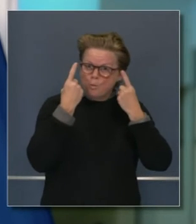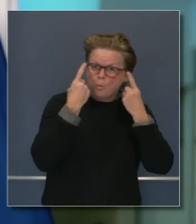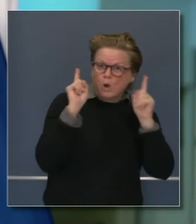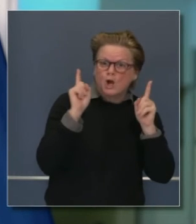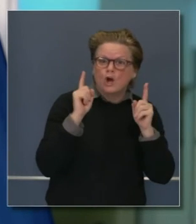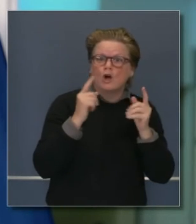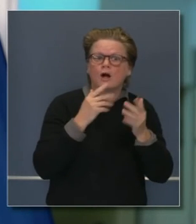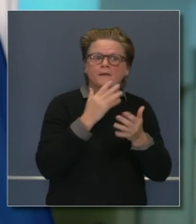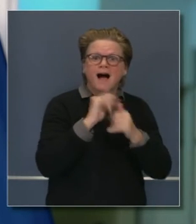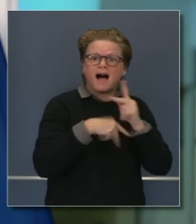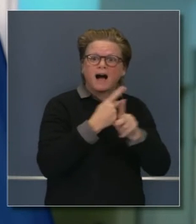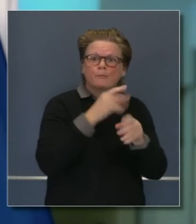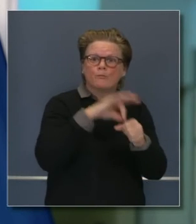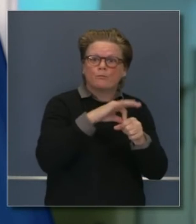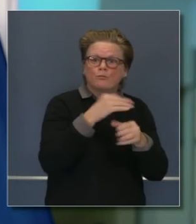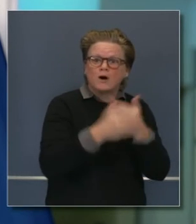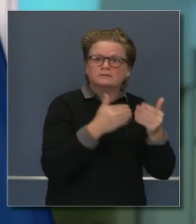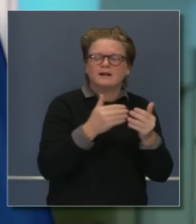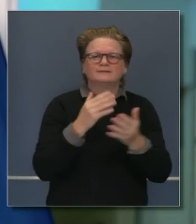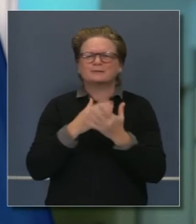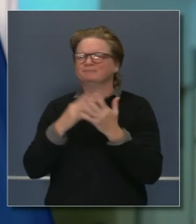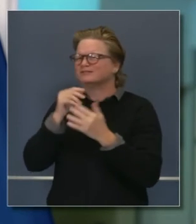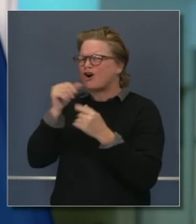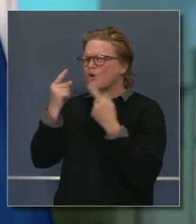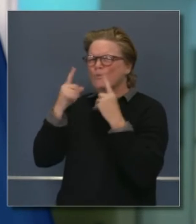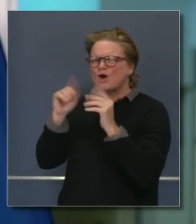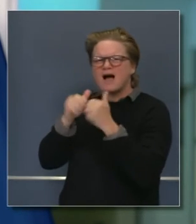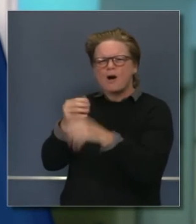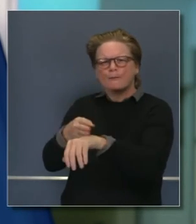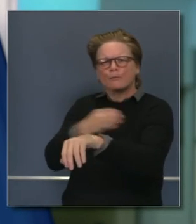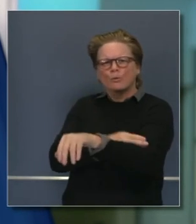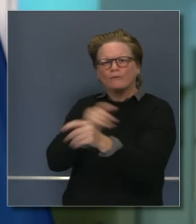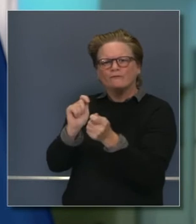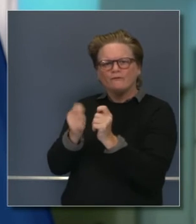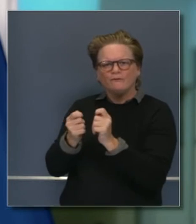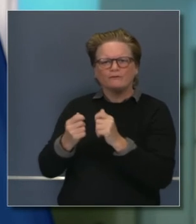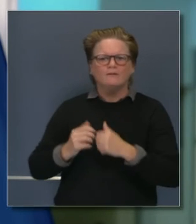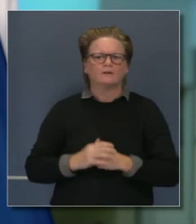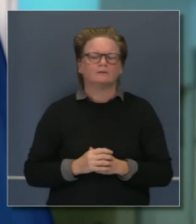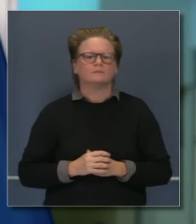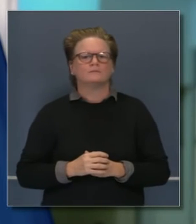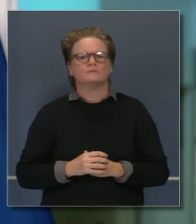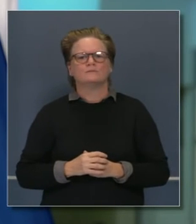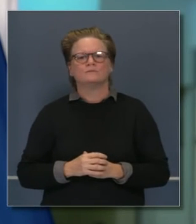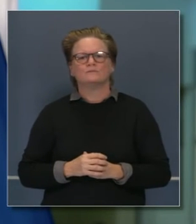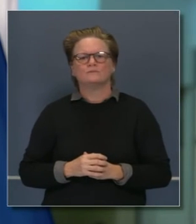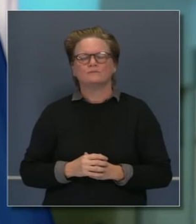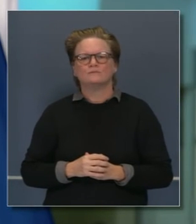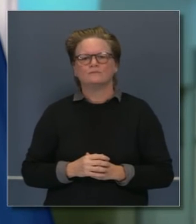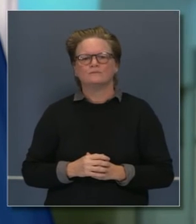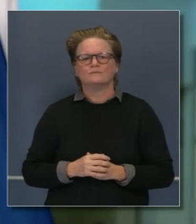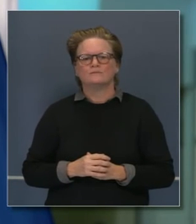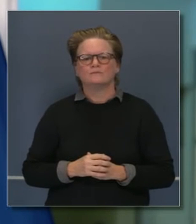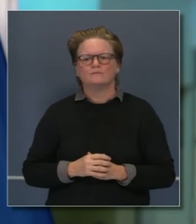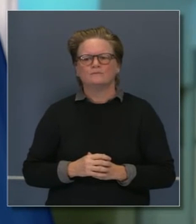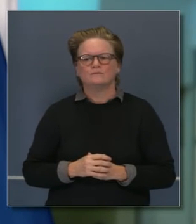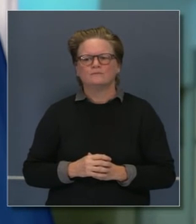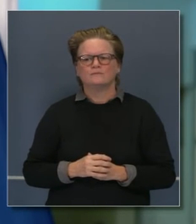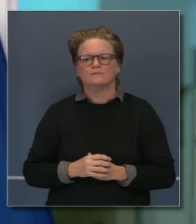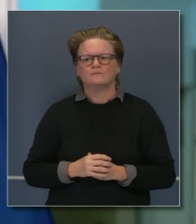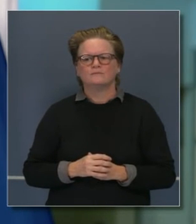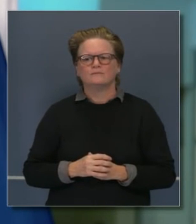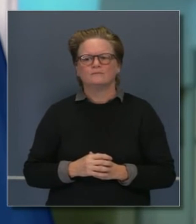que hubo en ese proceso para tomar una determinación. En relación a las conversaciones que hemos tenido con el